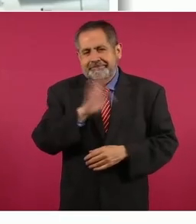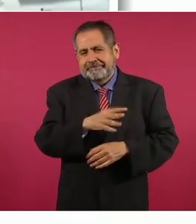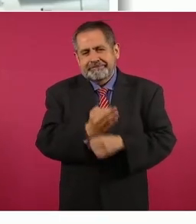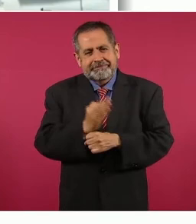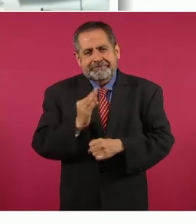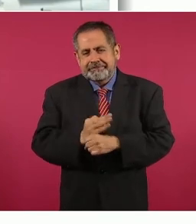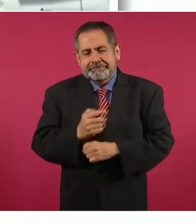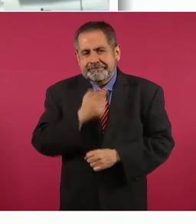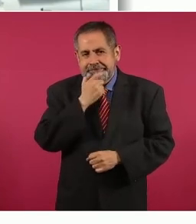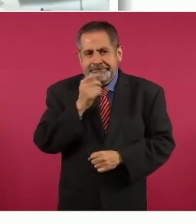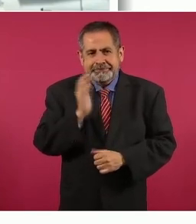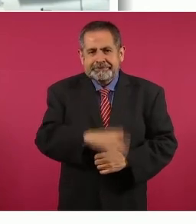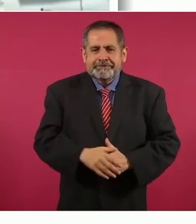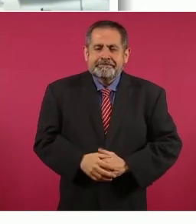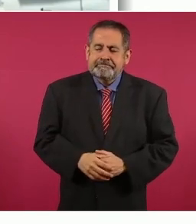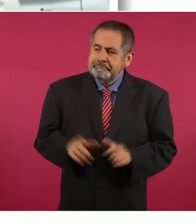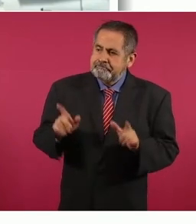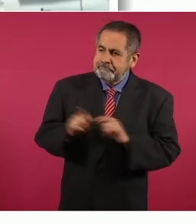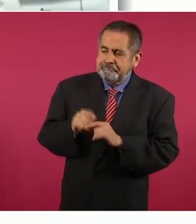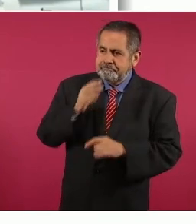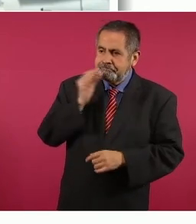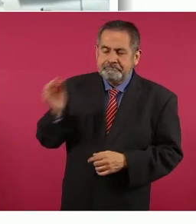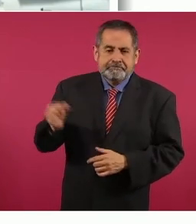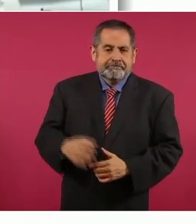un rato. Es cuanto, señor presidente.